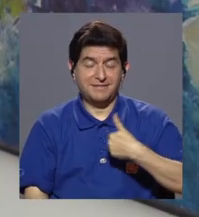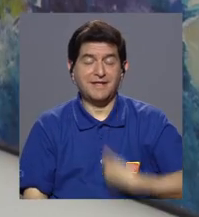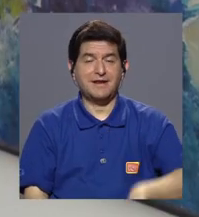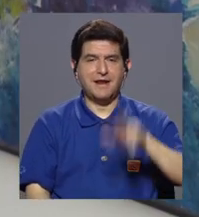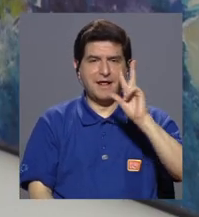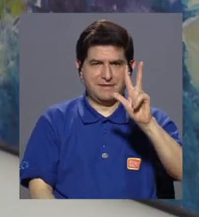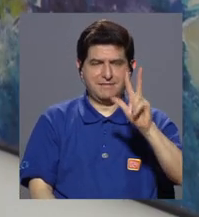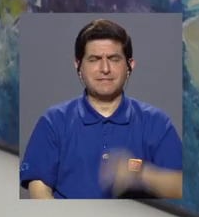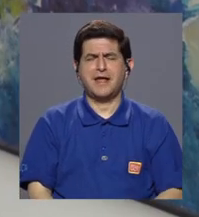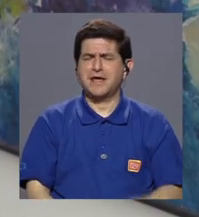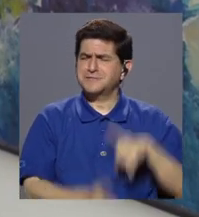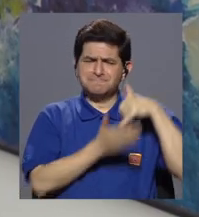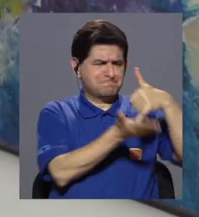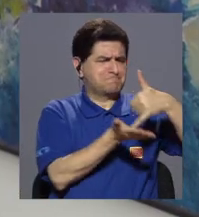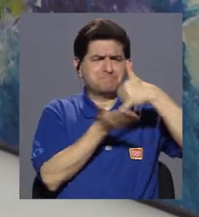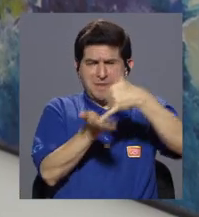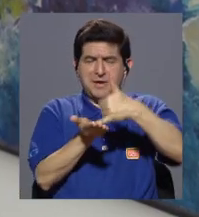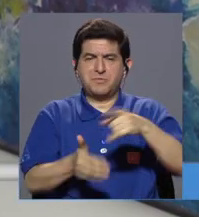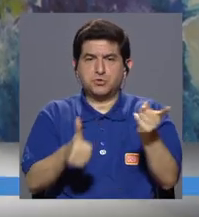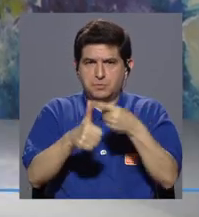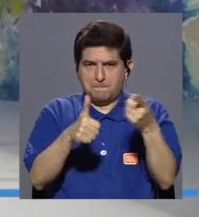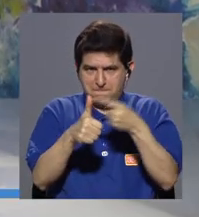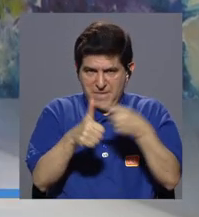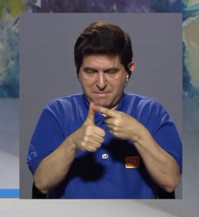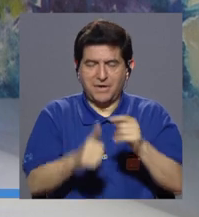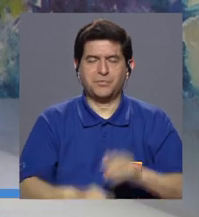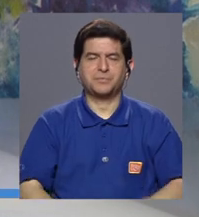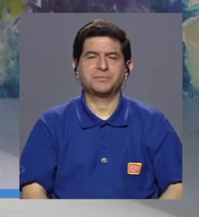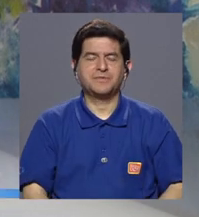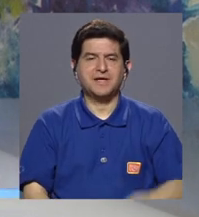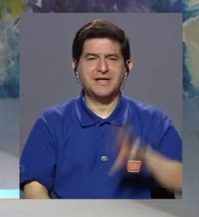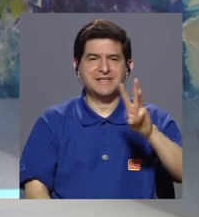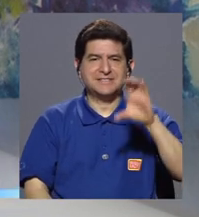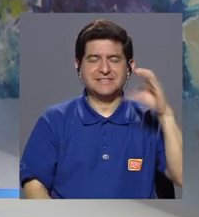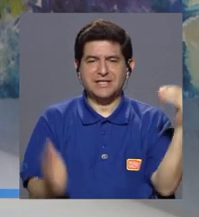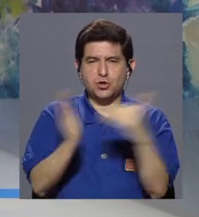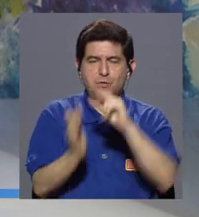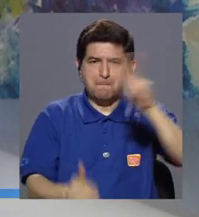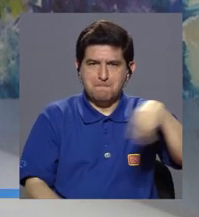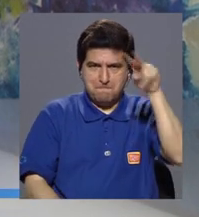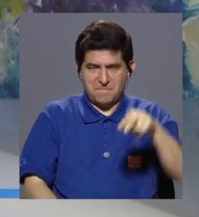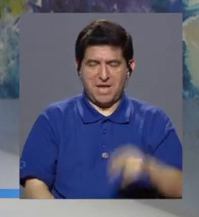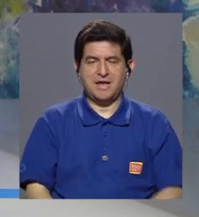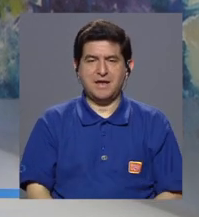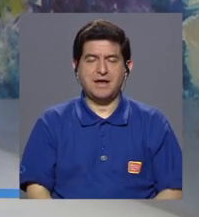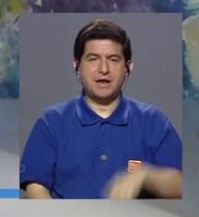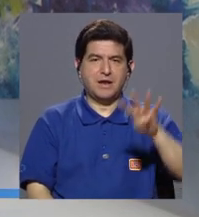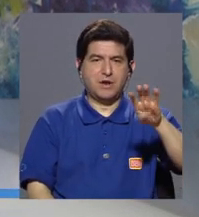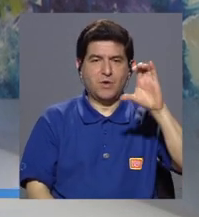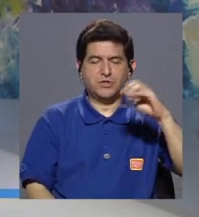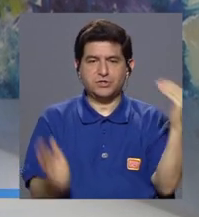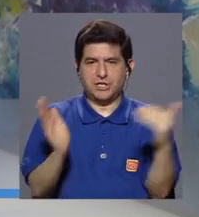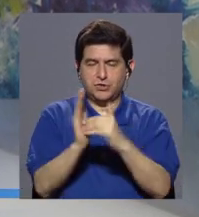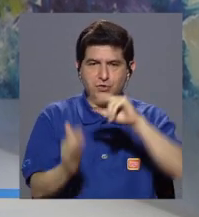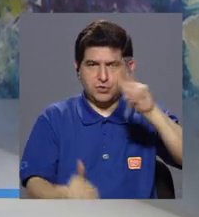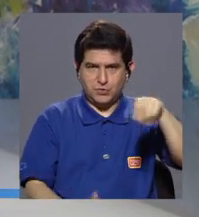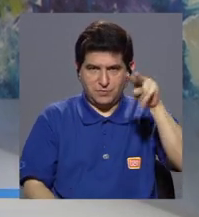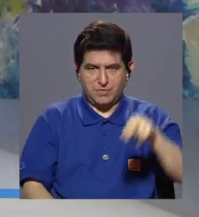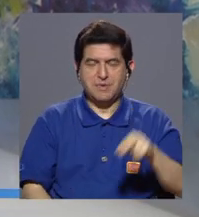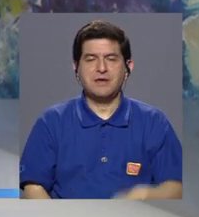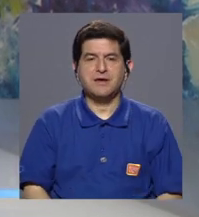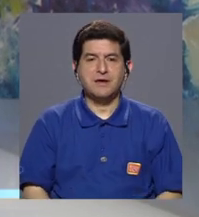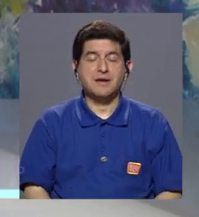tres fabulosos premios. Tenemos un primer lugar que es de 600 mil colones, de los cuales son 400 mil colones,